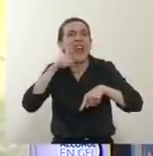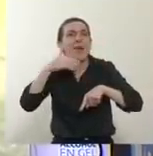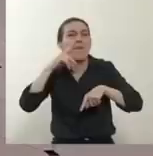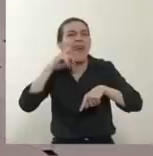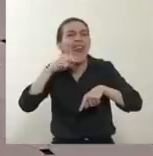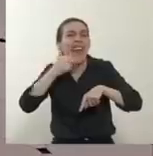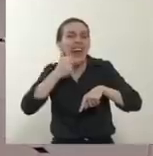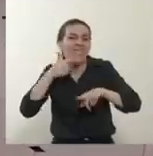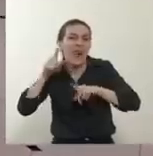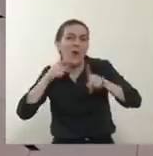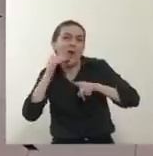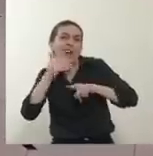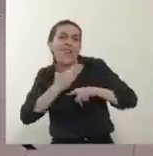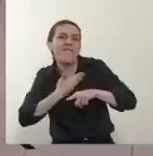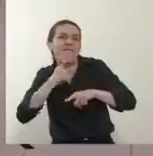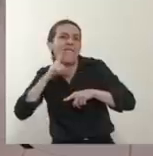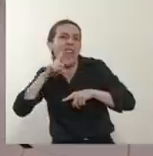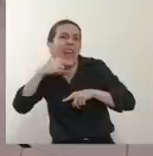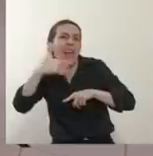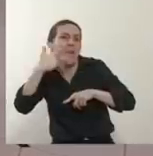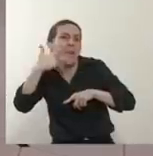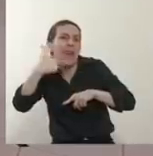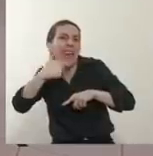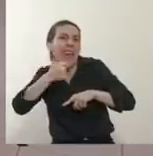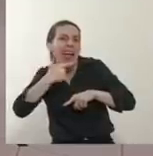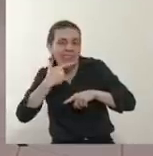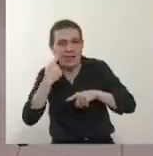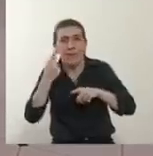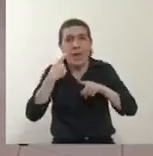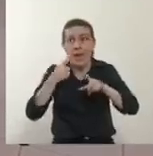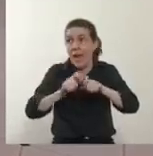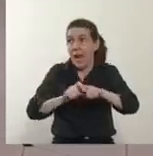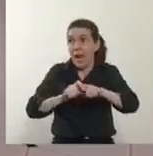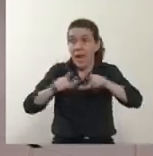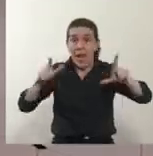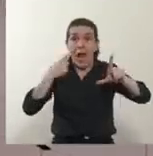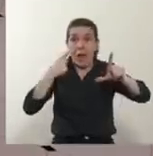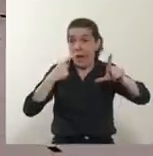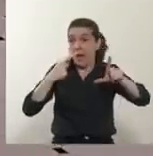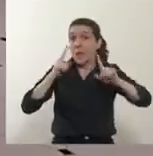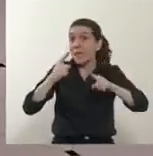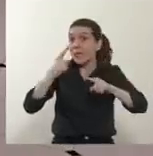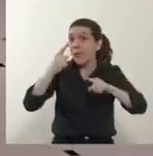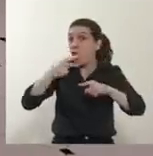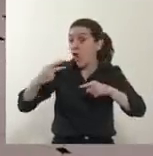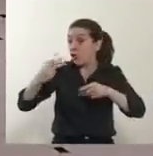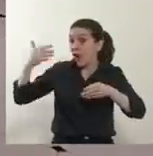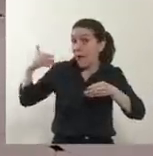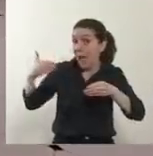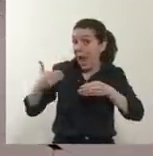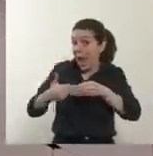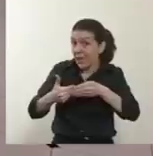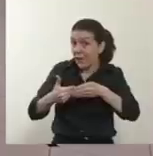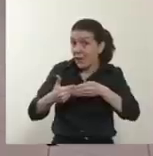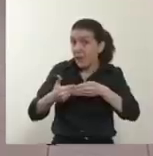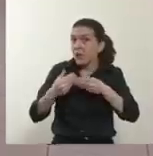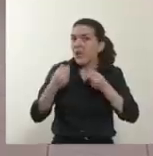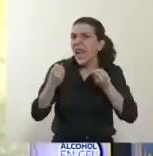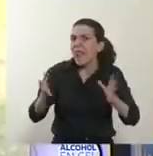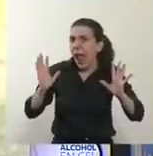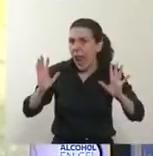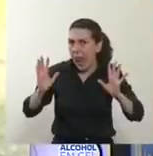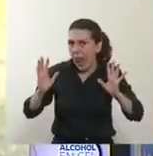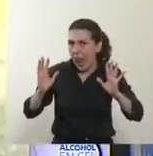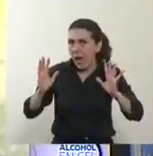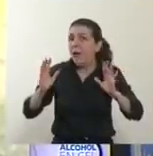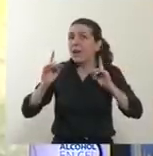un poco qué es que nos ha pasado en estos últimos 15 días. Y sigamos la